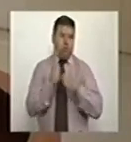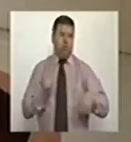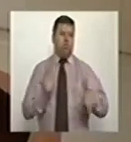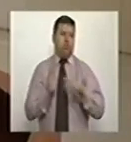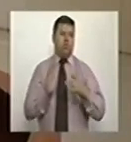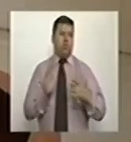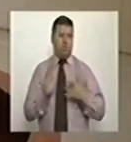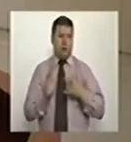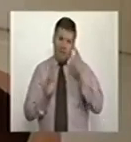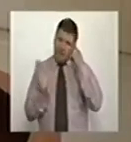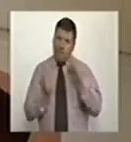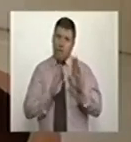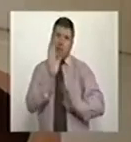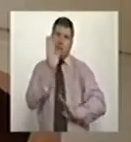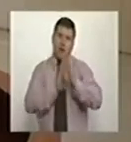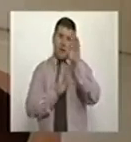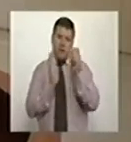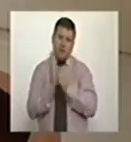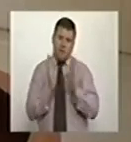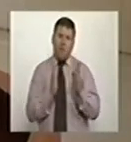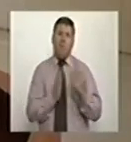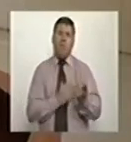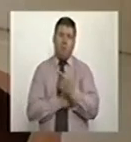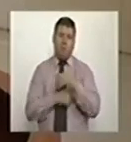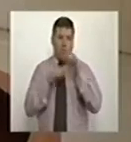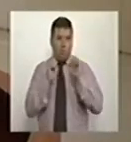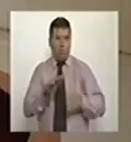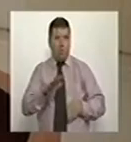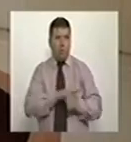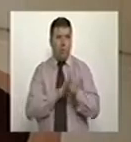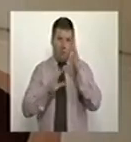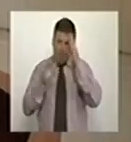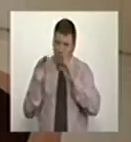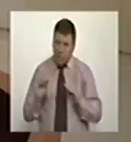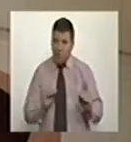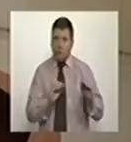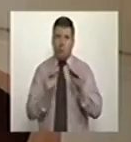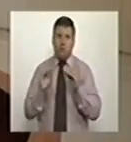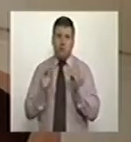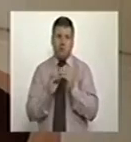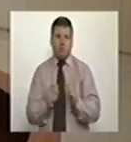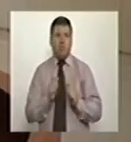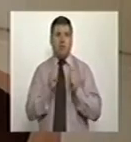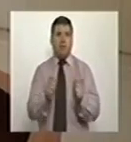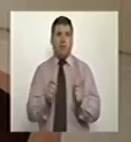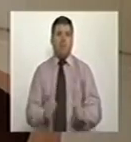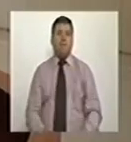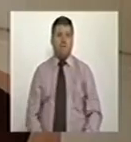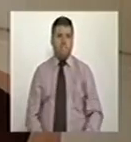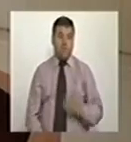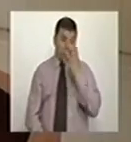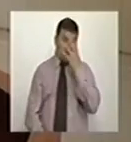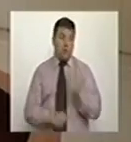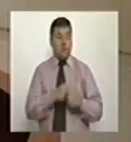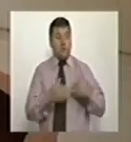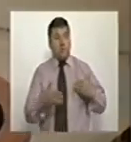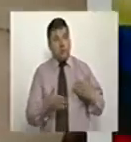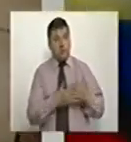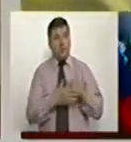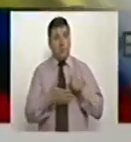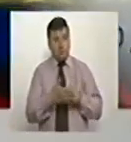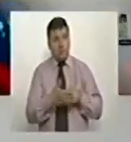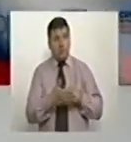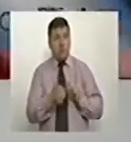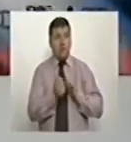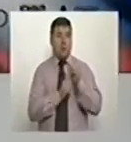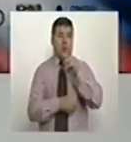porque tenemos un plan de desarrollo que así vamos a poder ser coherentes y entregarles seguramente en cuatro años unos avances